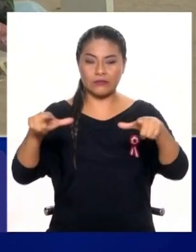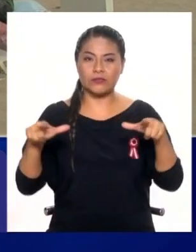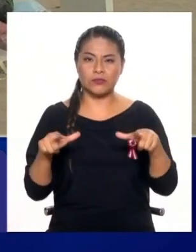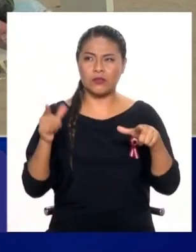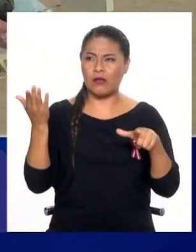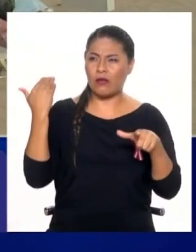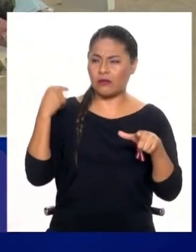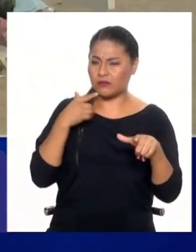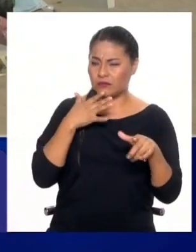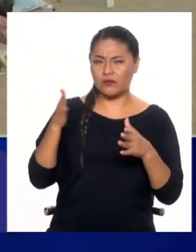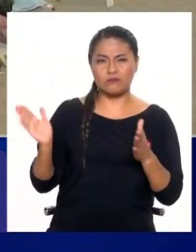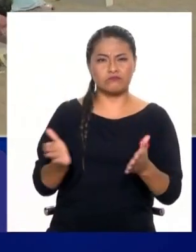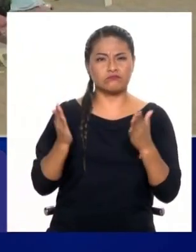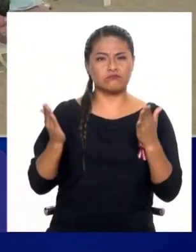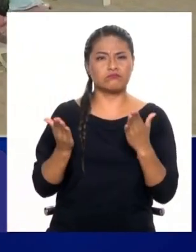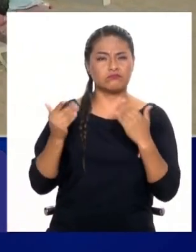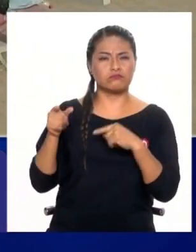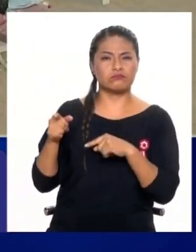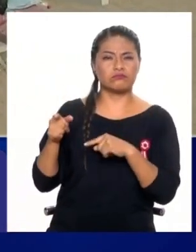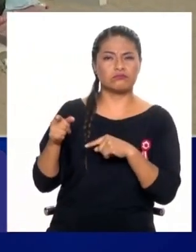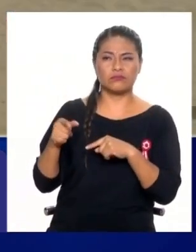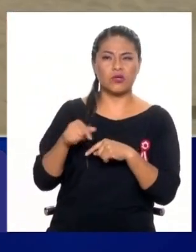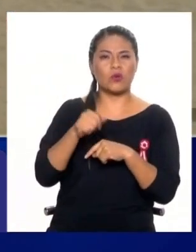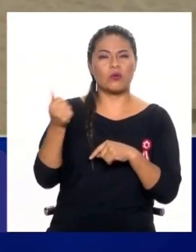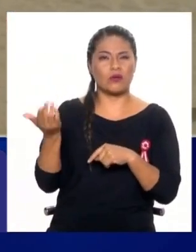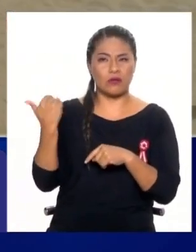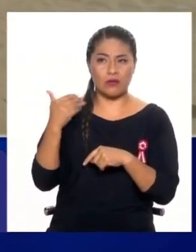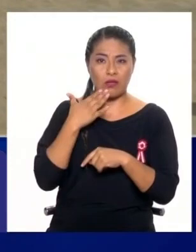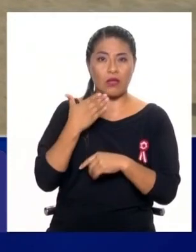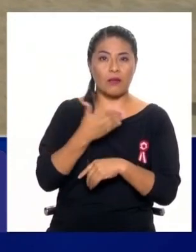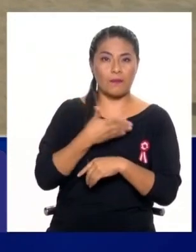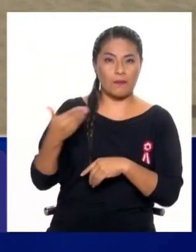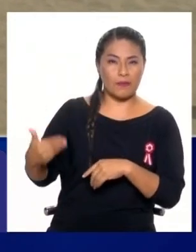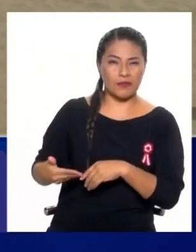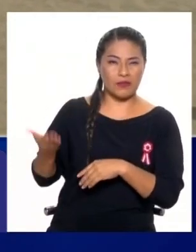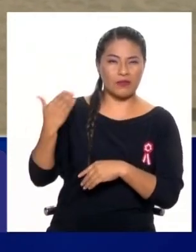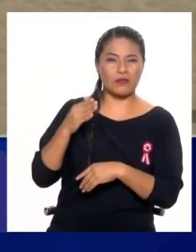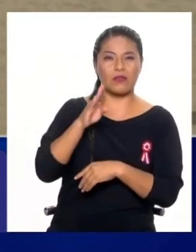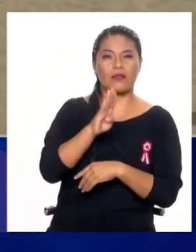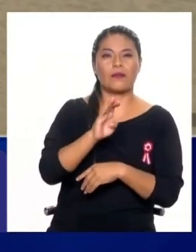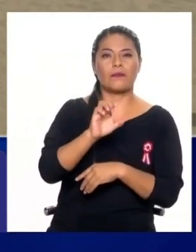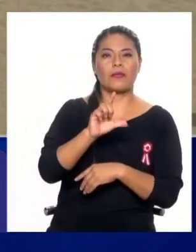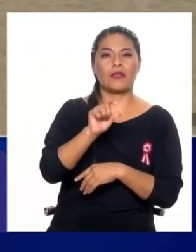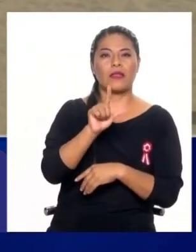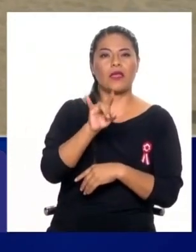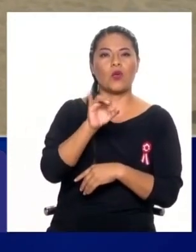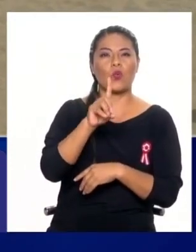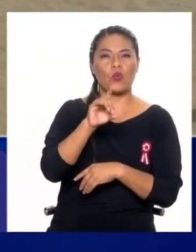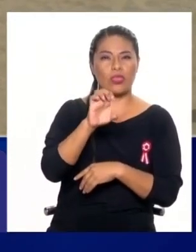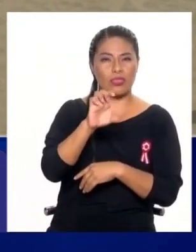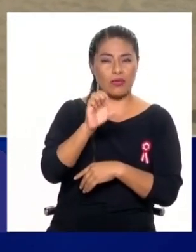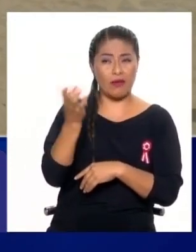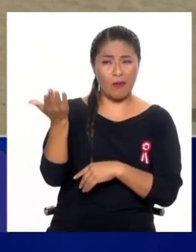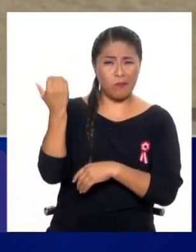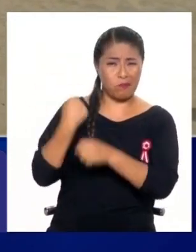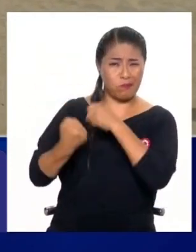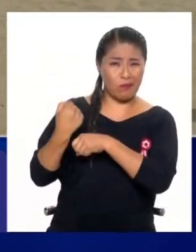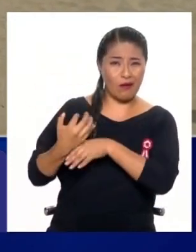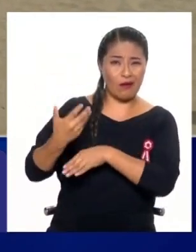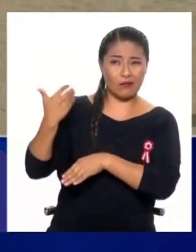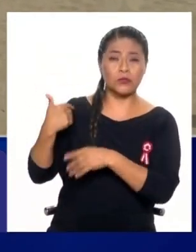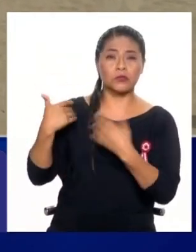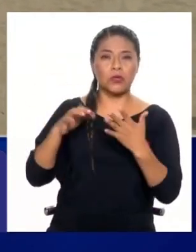que promovió el luego presidente de la UNED, en ese momento era congresista. Fue un proyecto pensado en